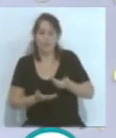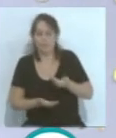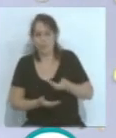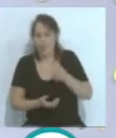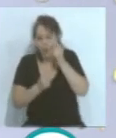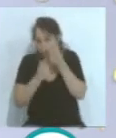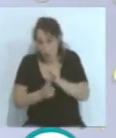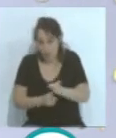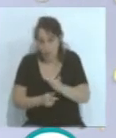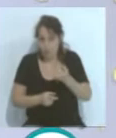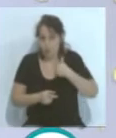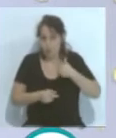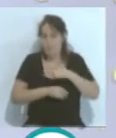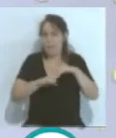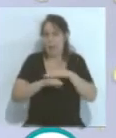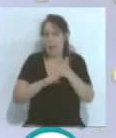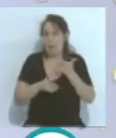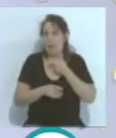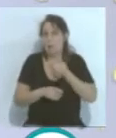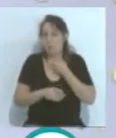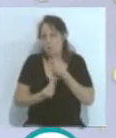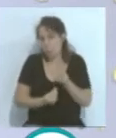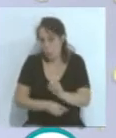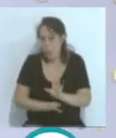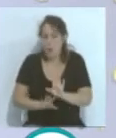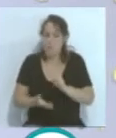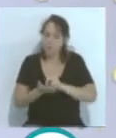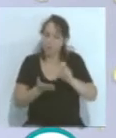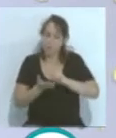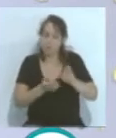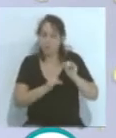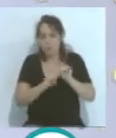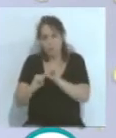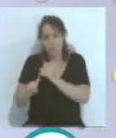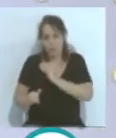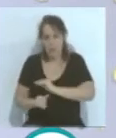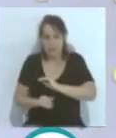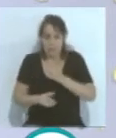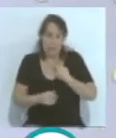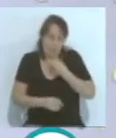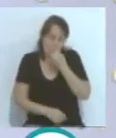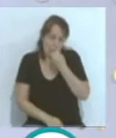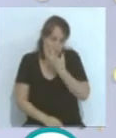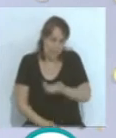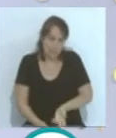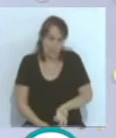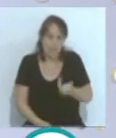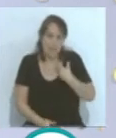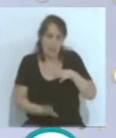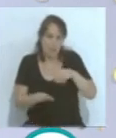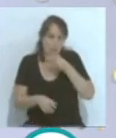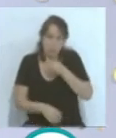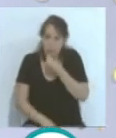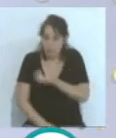soy demasiado de playa, pero igualmente se disfruta paseando incluso, ¿no? Está bien, está bien, la verdad que es muy bonita Cádiz.